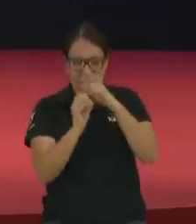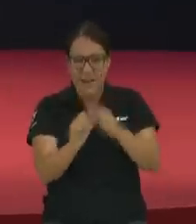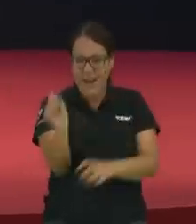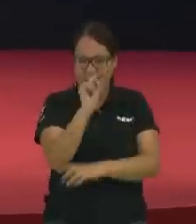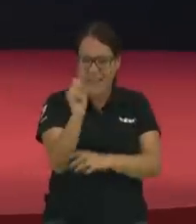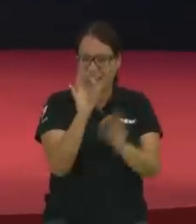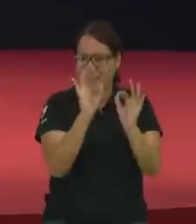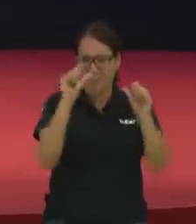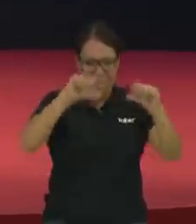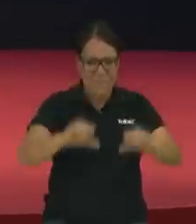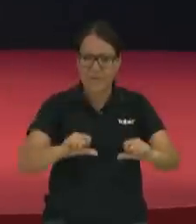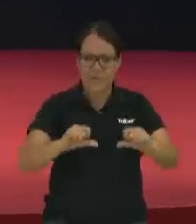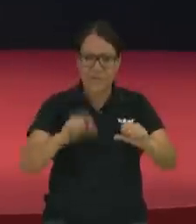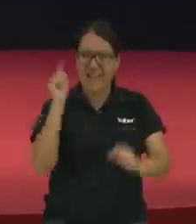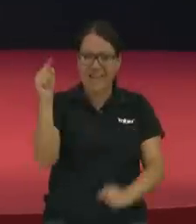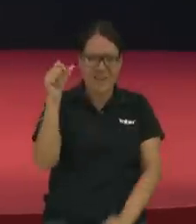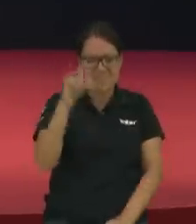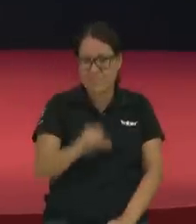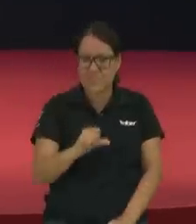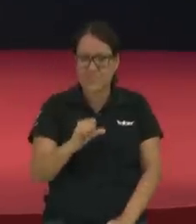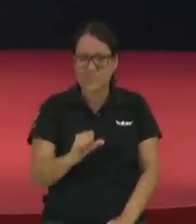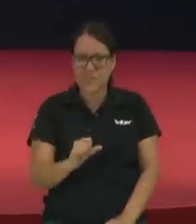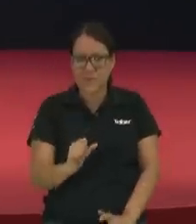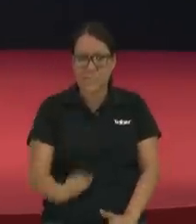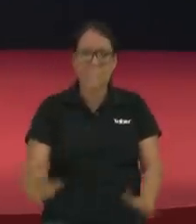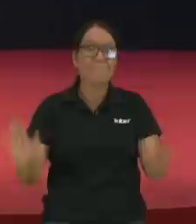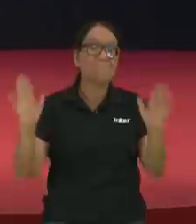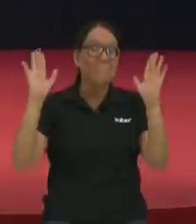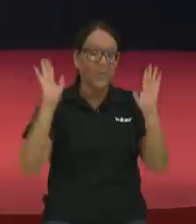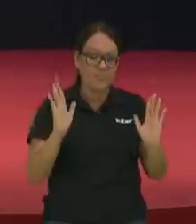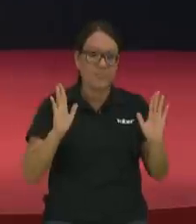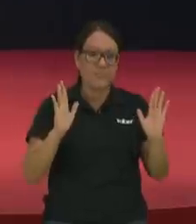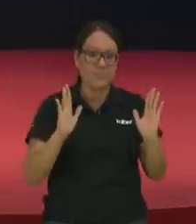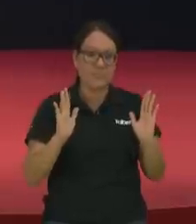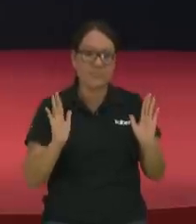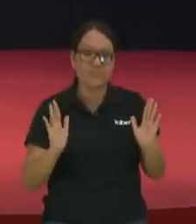mal, un mafioso completo. Pero como fue instruido,